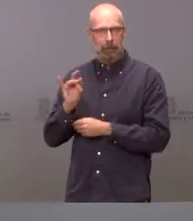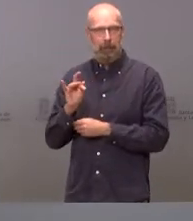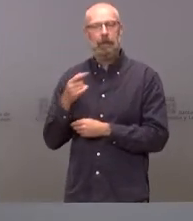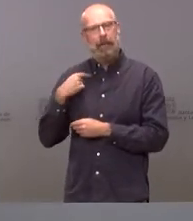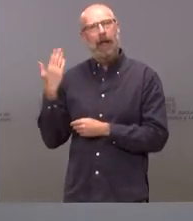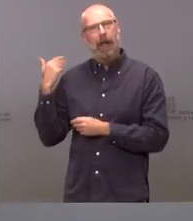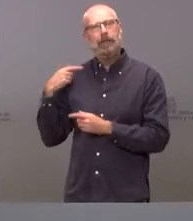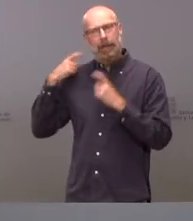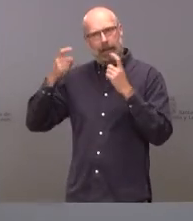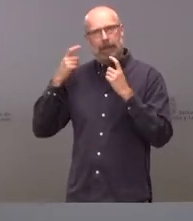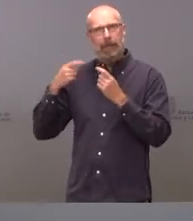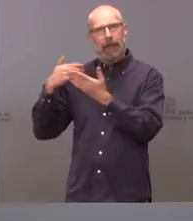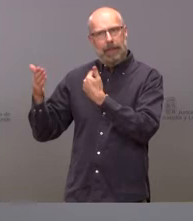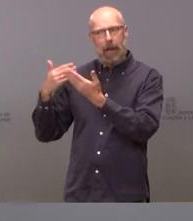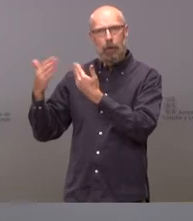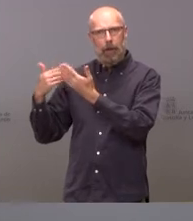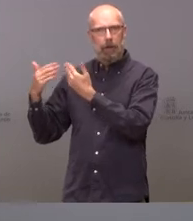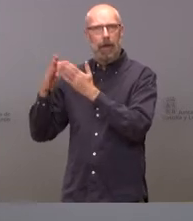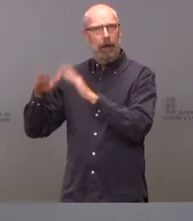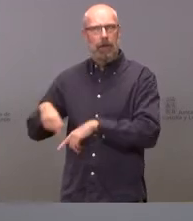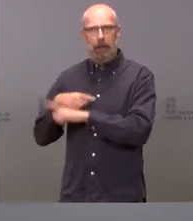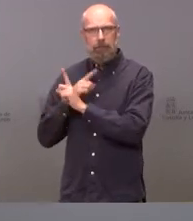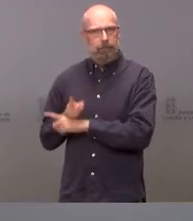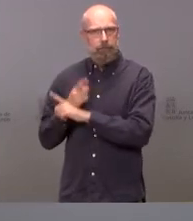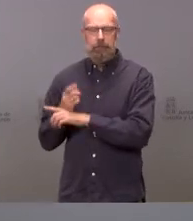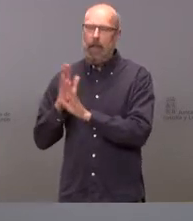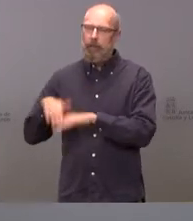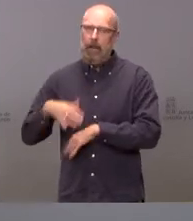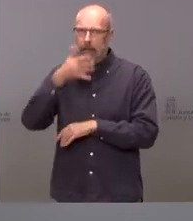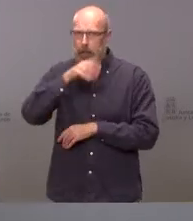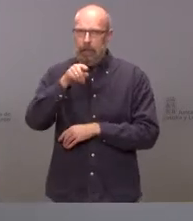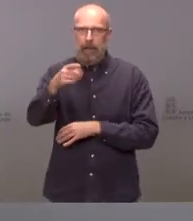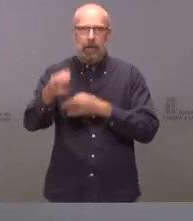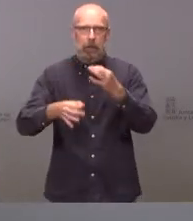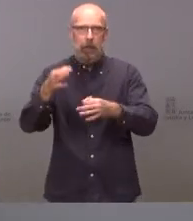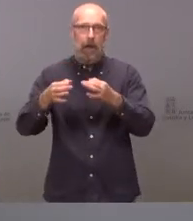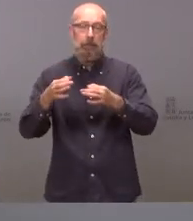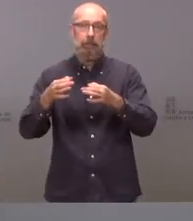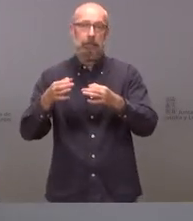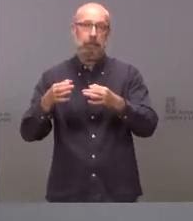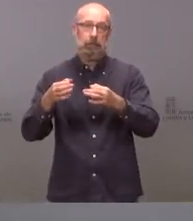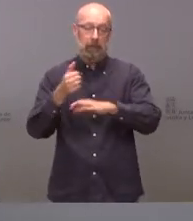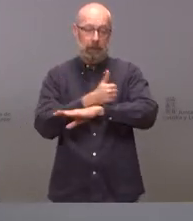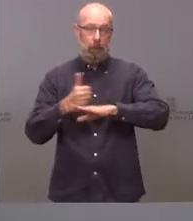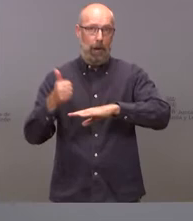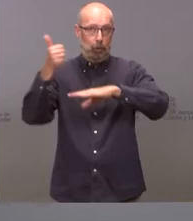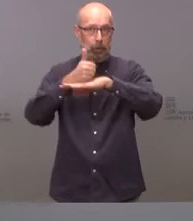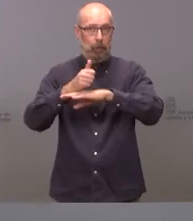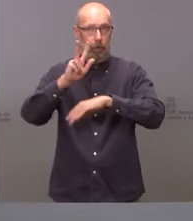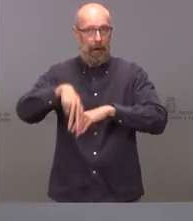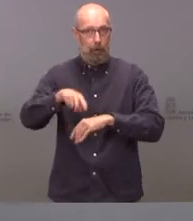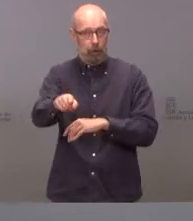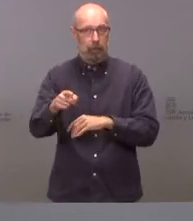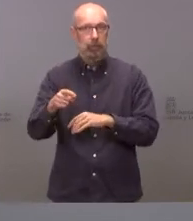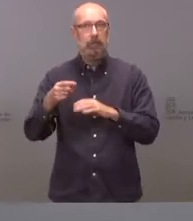y del intento de la voluntad de la mano tendida al final tuvimos que ir a los tribunales el Tribunal Supremo nos dio la razón y si al final el gobierno